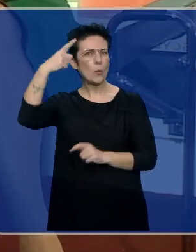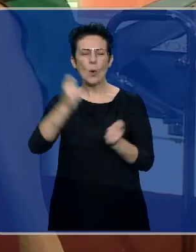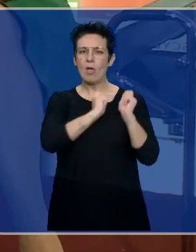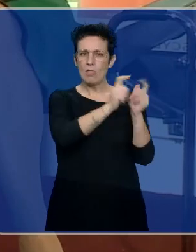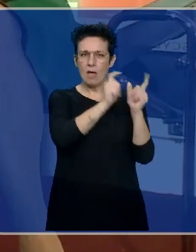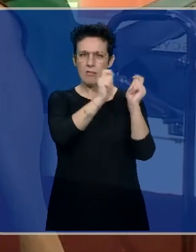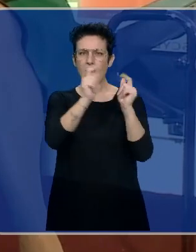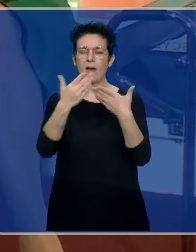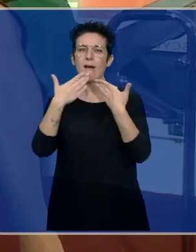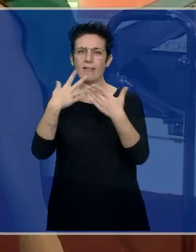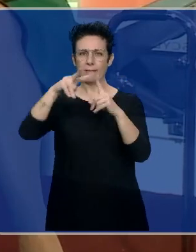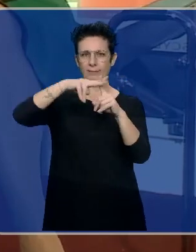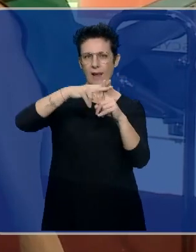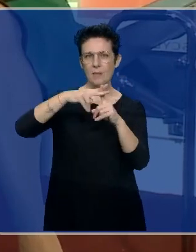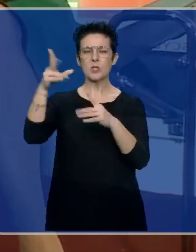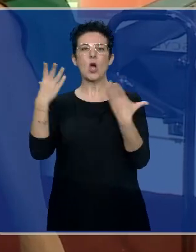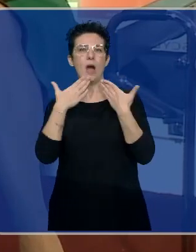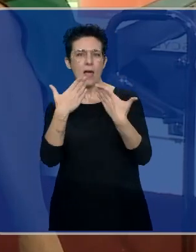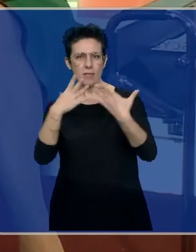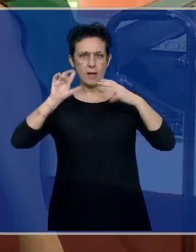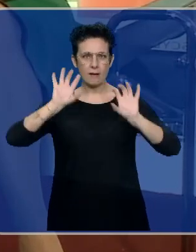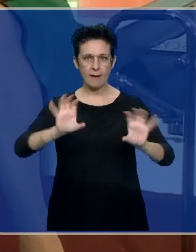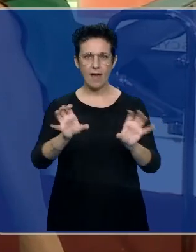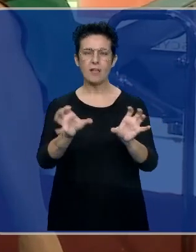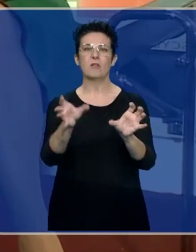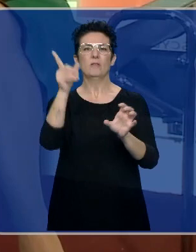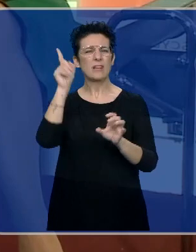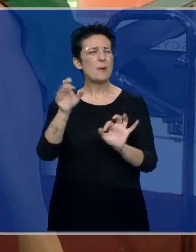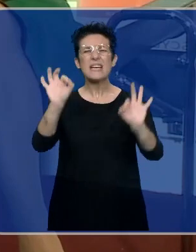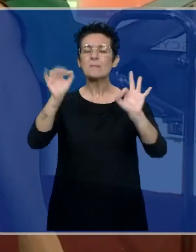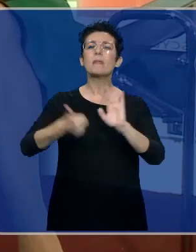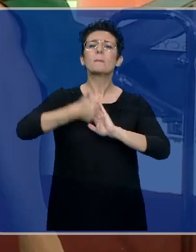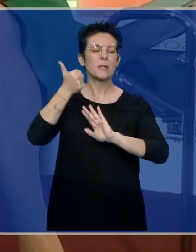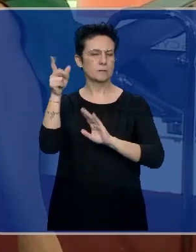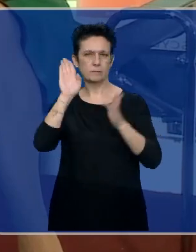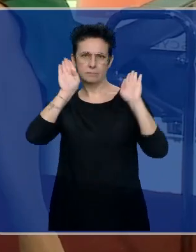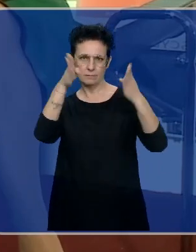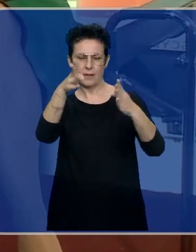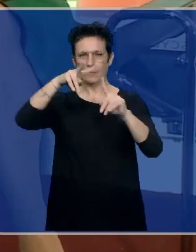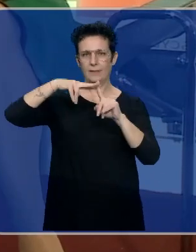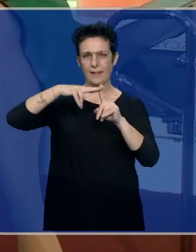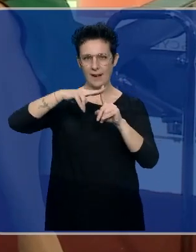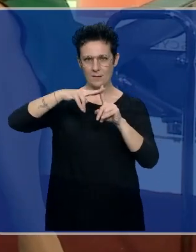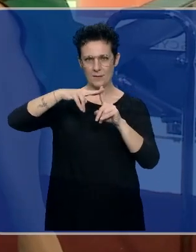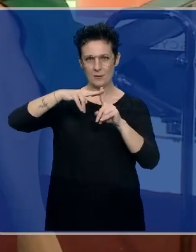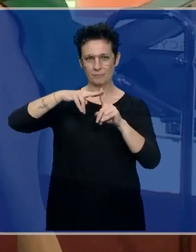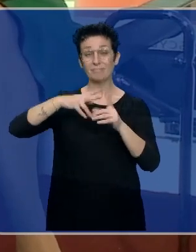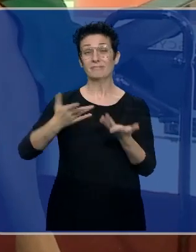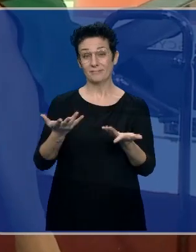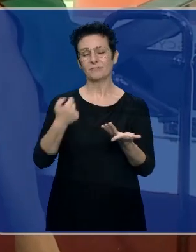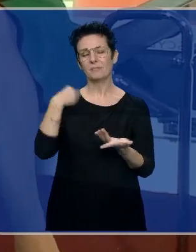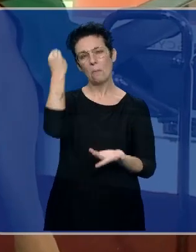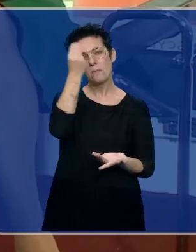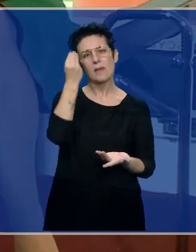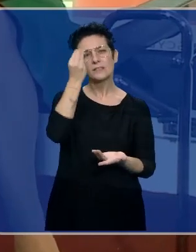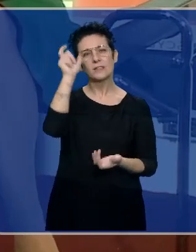hogares, a través de la televisión, a través de la radio, sobre todo a través de la televisión, con aquellos programas fantásticos, donde todos están los libros, entonces yo creo